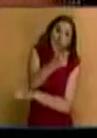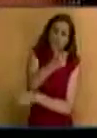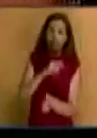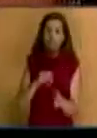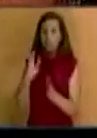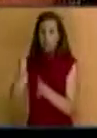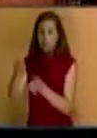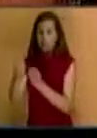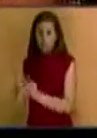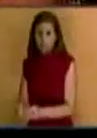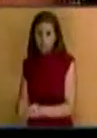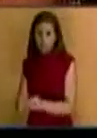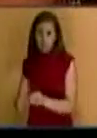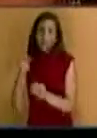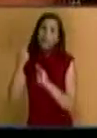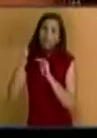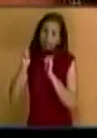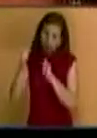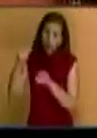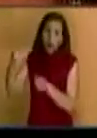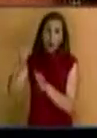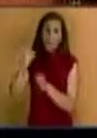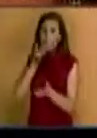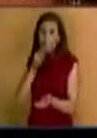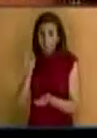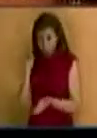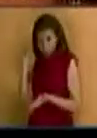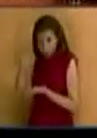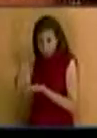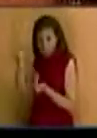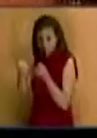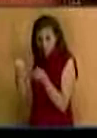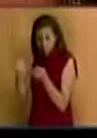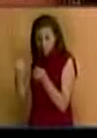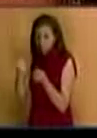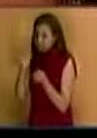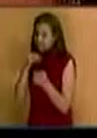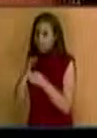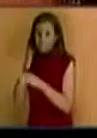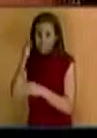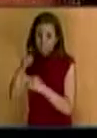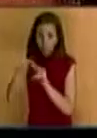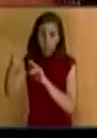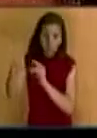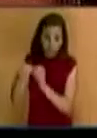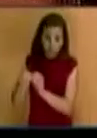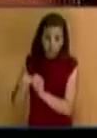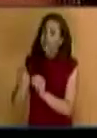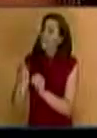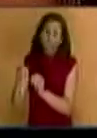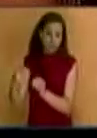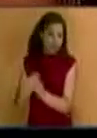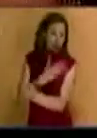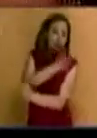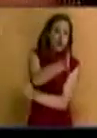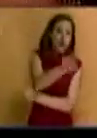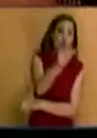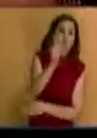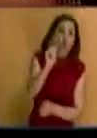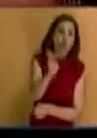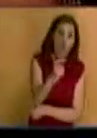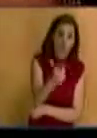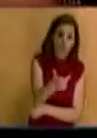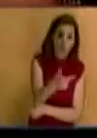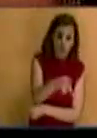Valencia se desvíen por la carretera nacional y, por supuesto, por obligación pasan